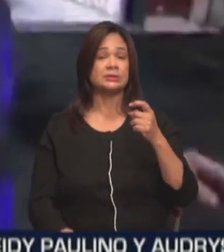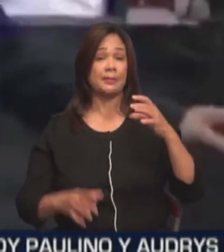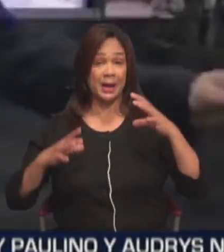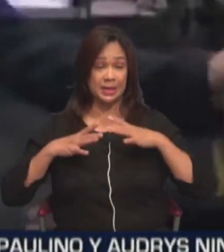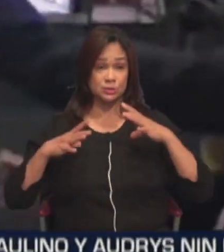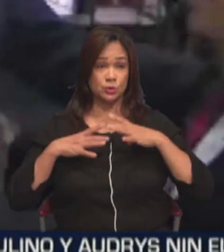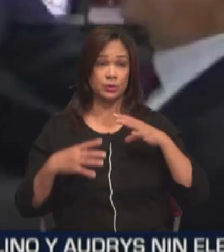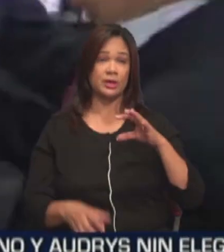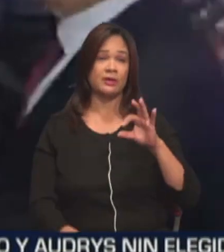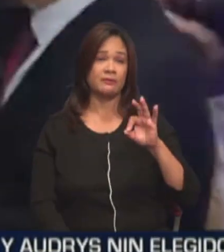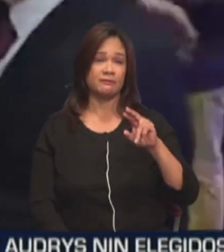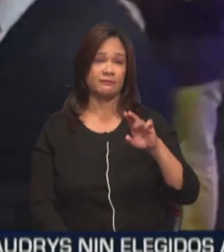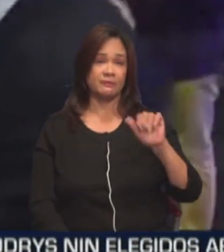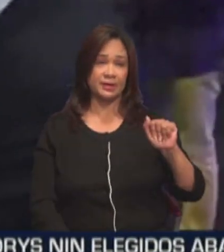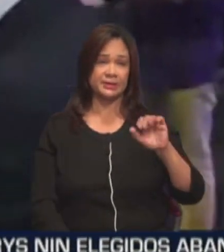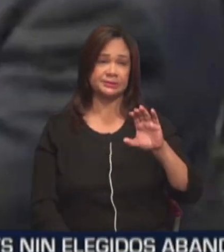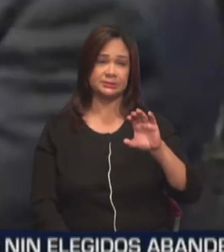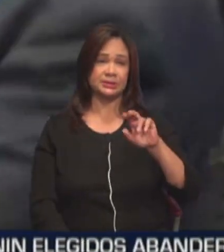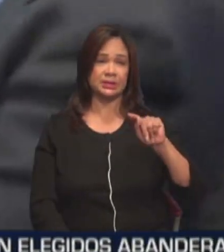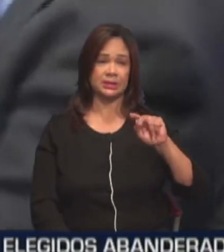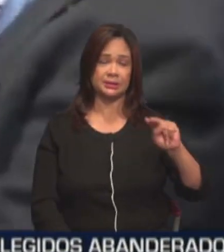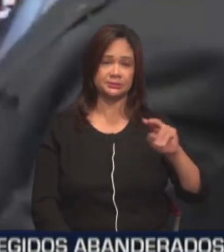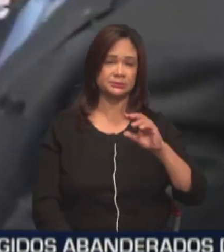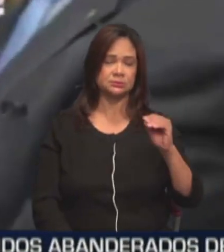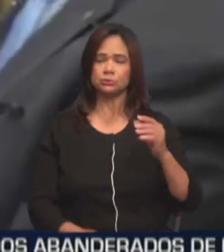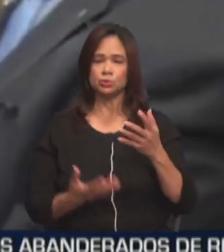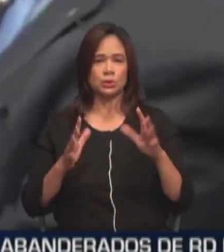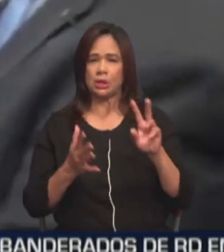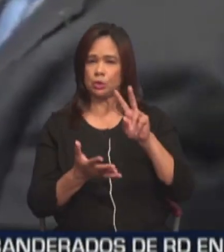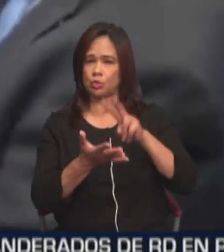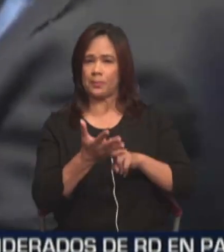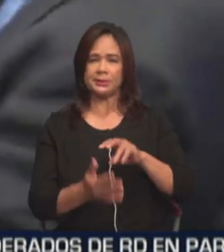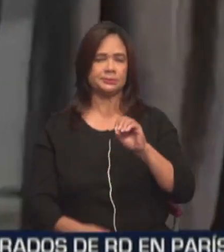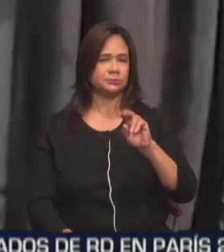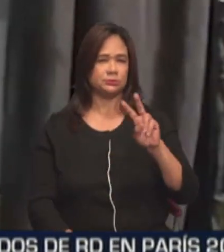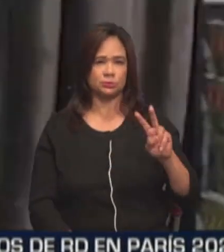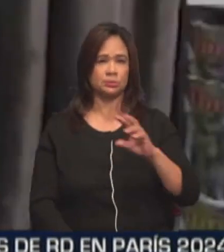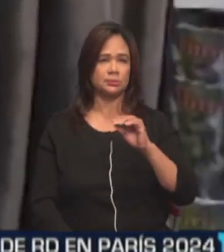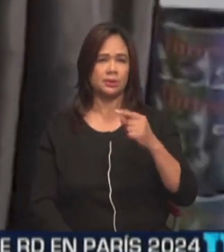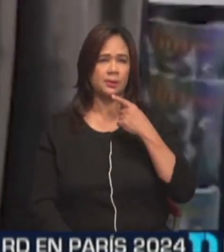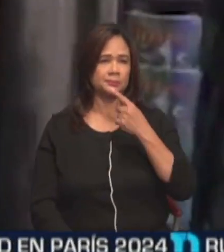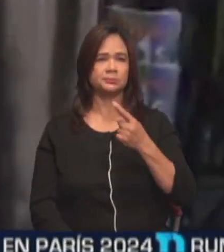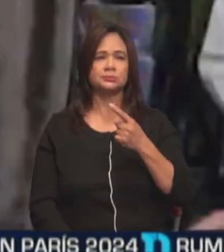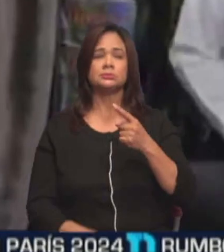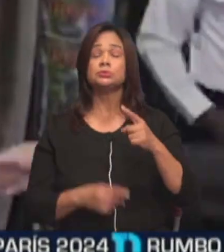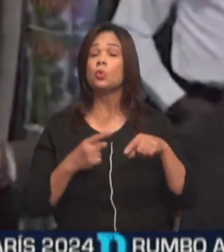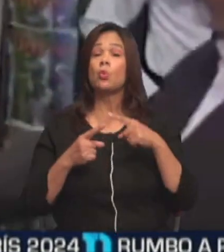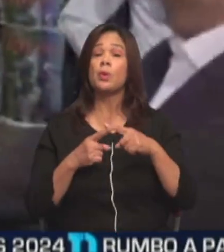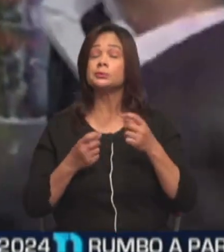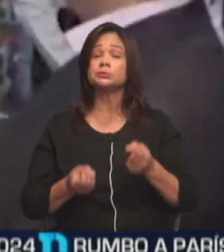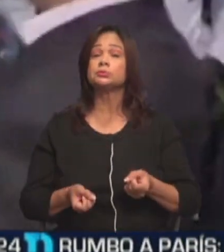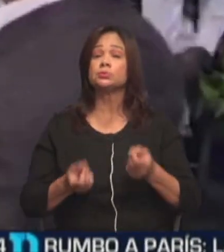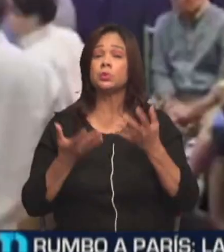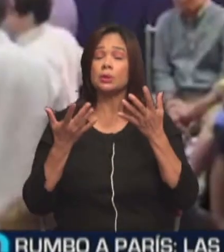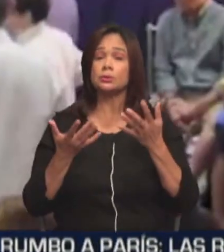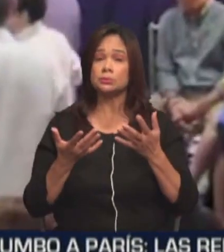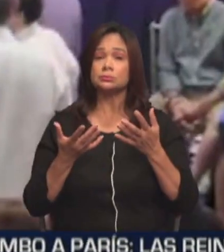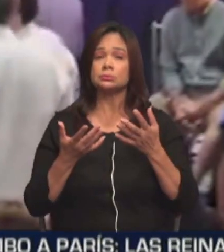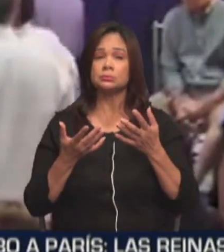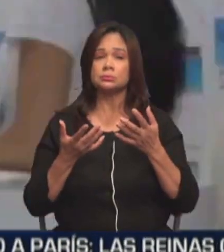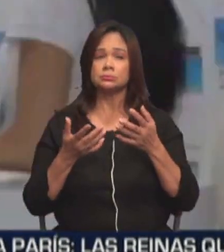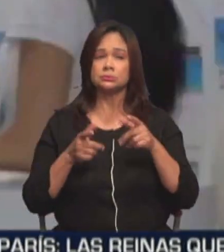dentro del... Institucionalizado. Yo no quería hacerla en el 2002. Ellos fue el que me dijeron cuándo y cuánto. El stand,